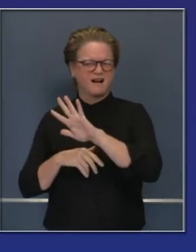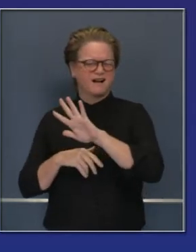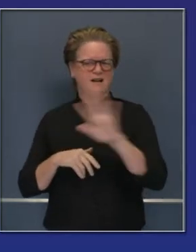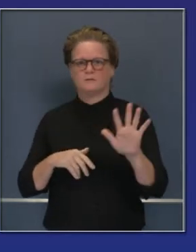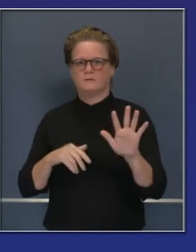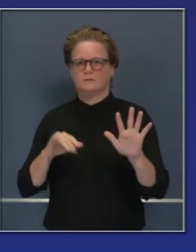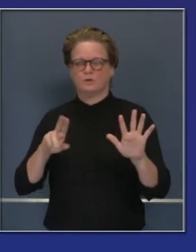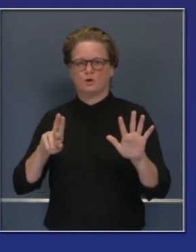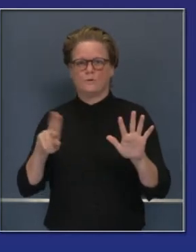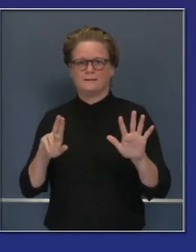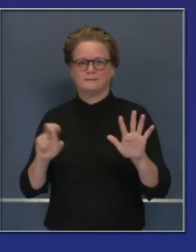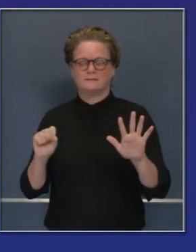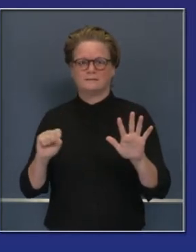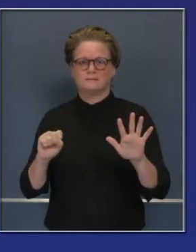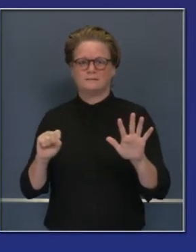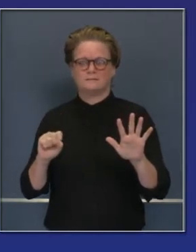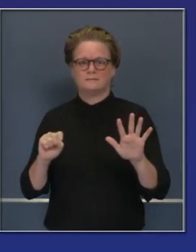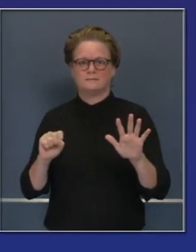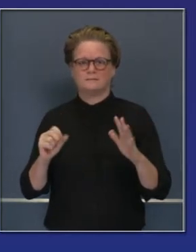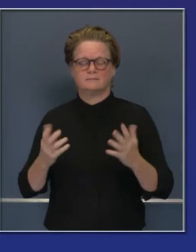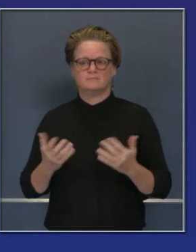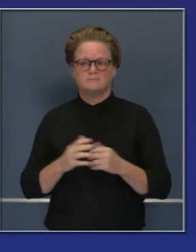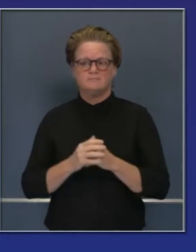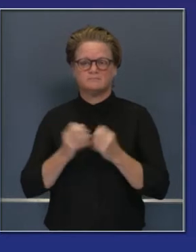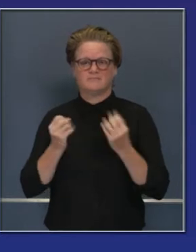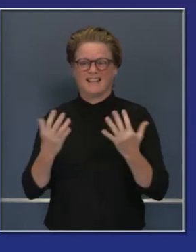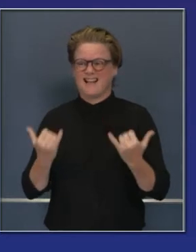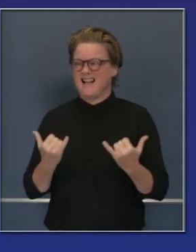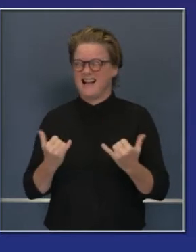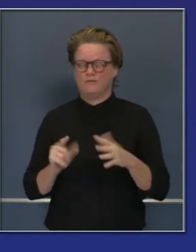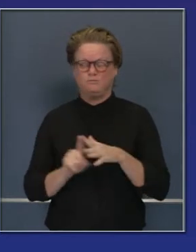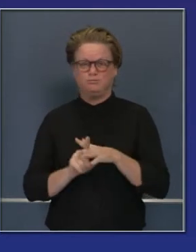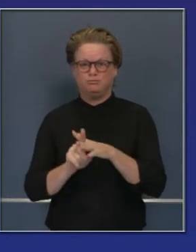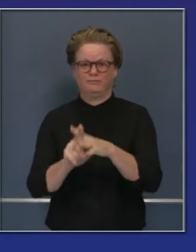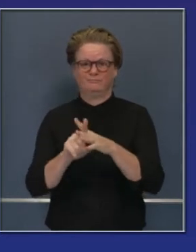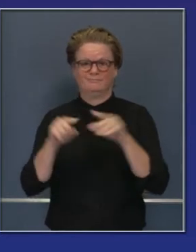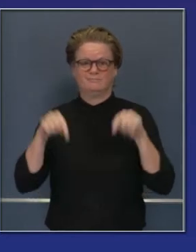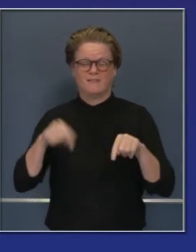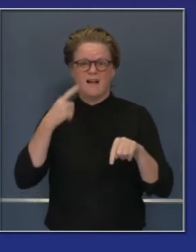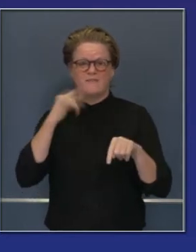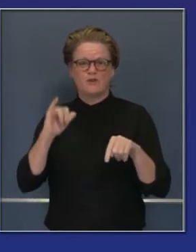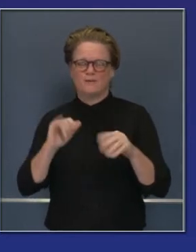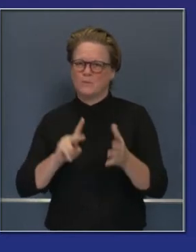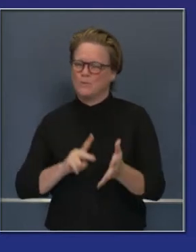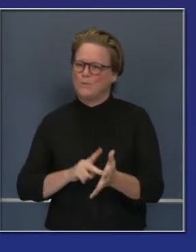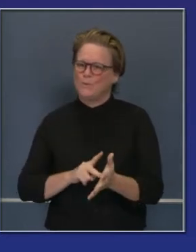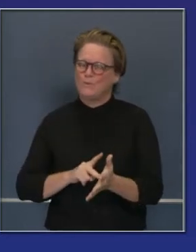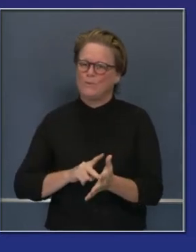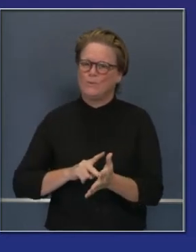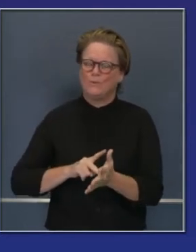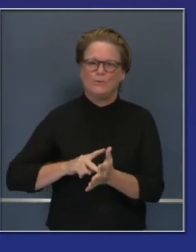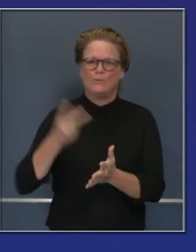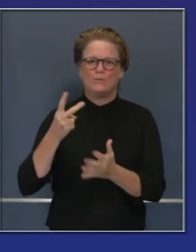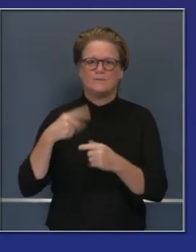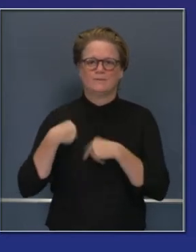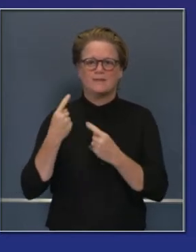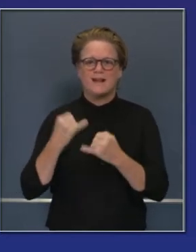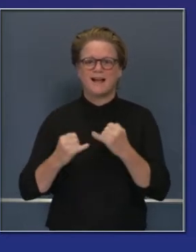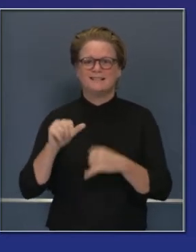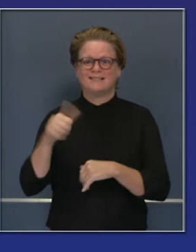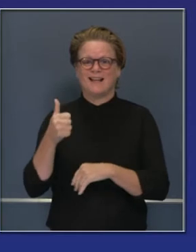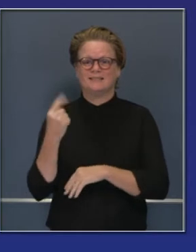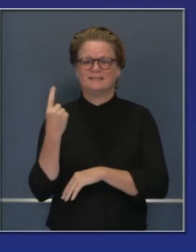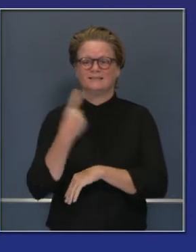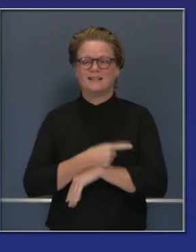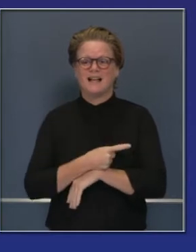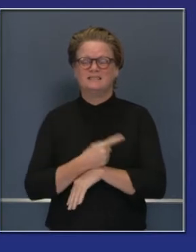veremos, a lo ancho de los Estados Unidos. Pero en el estado de California, el número de casos se ha duplicado en los últimos 10